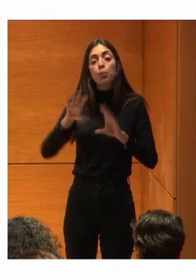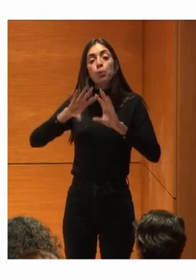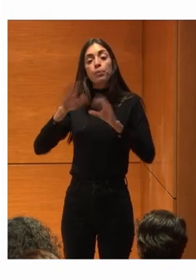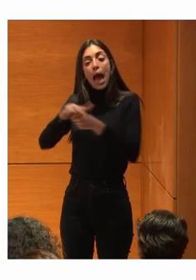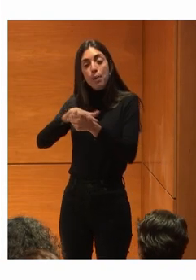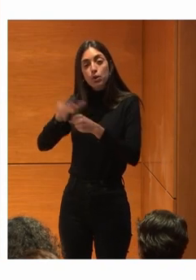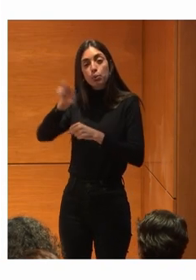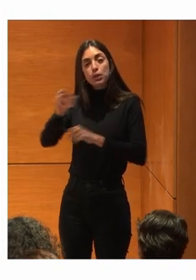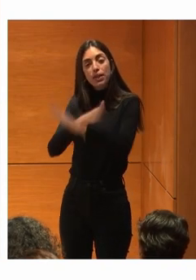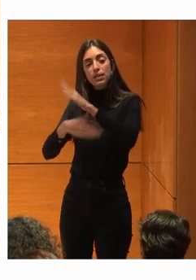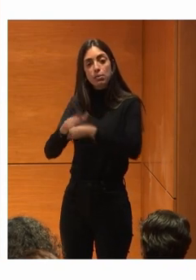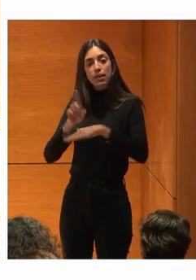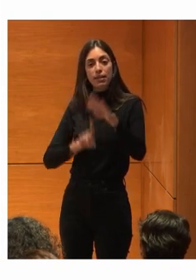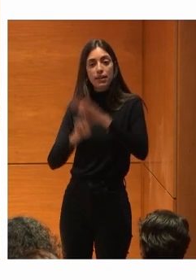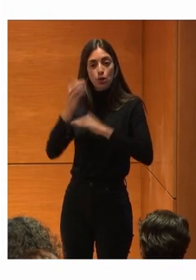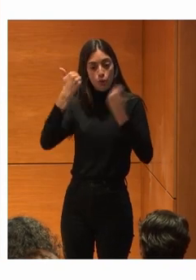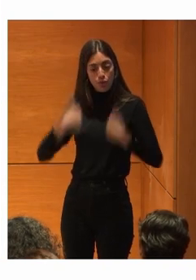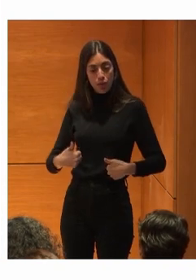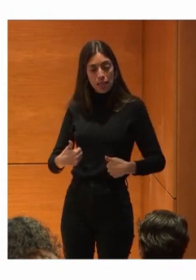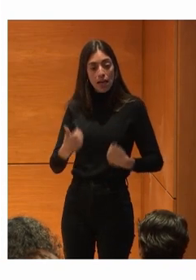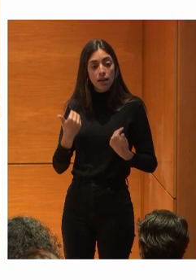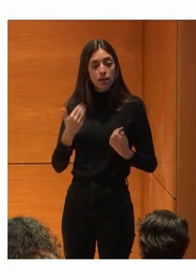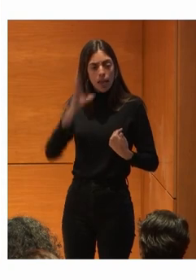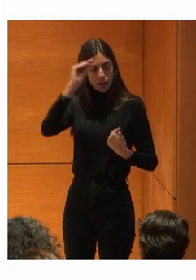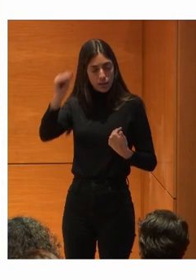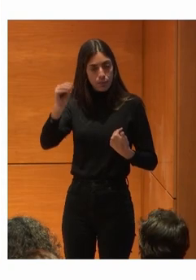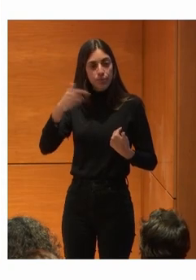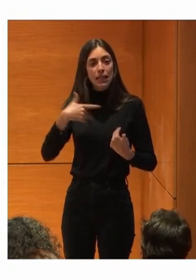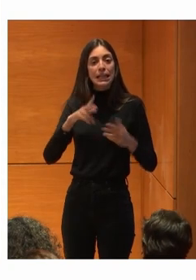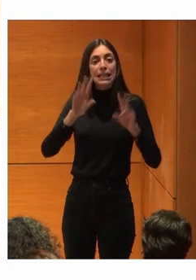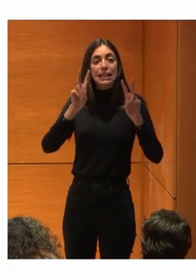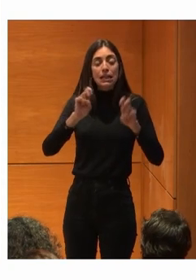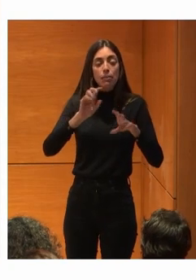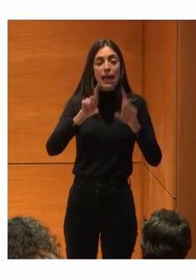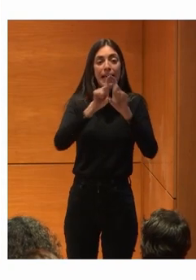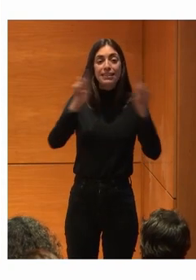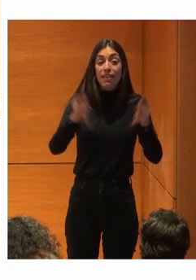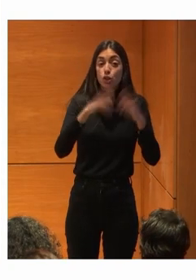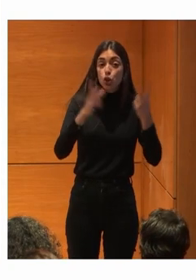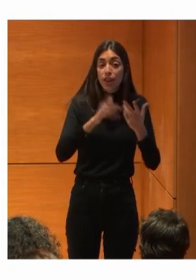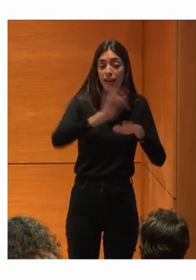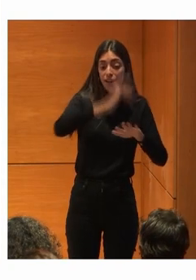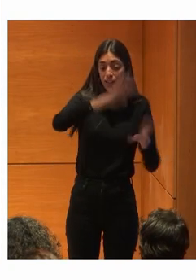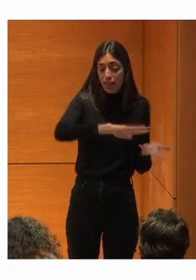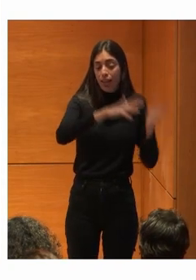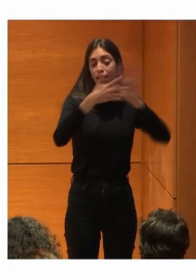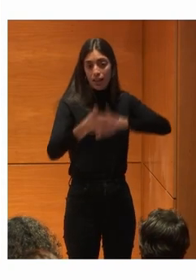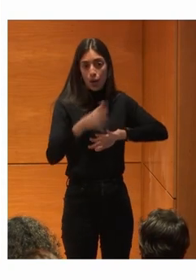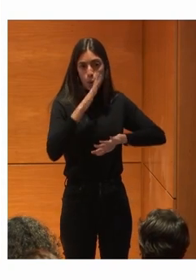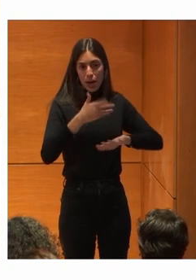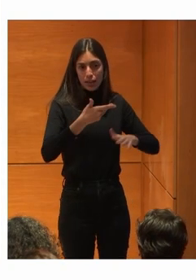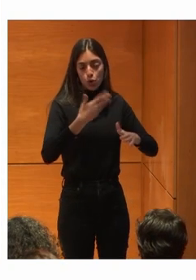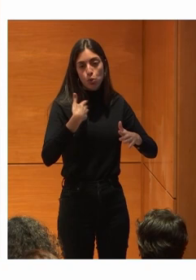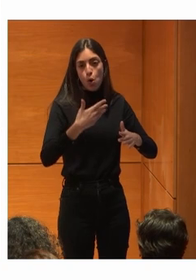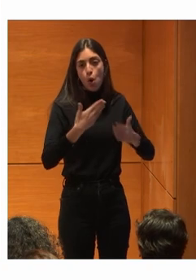Nada más Y nada menos Que responsable De la transformación Digital De las entidades Sociales A ti No te hicieron Un